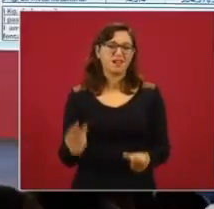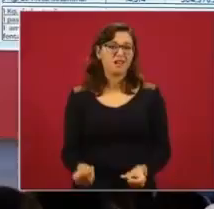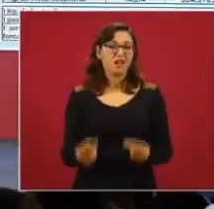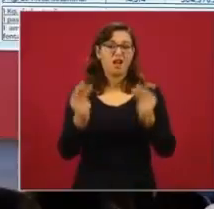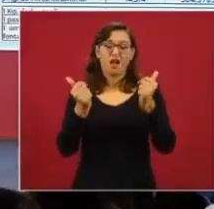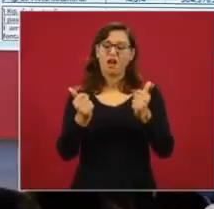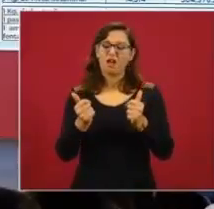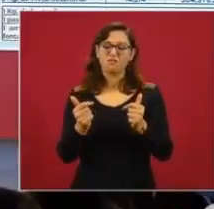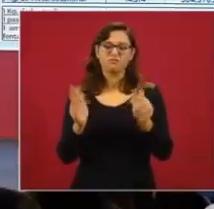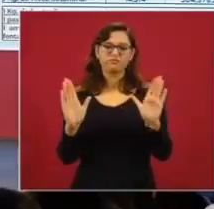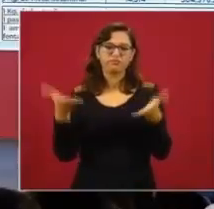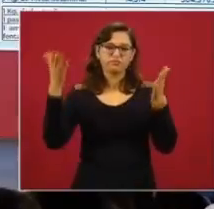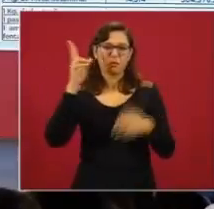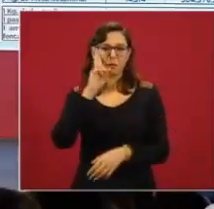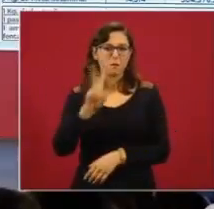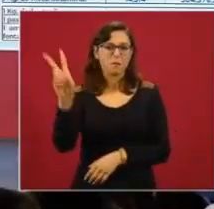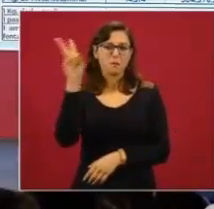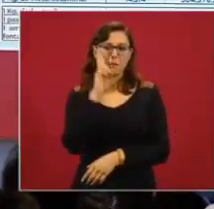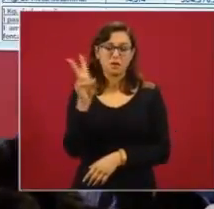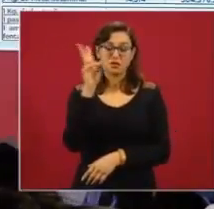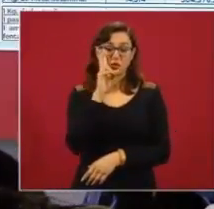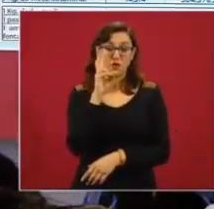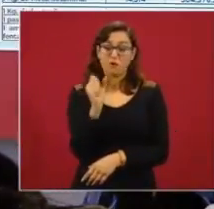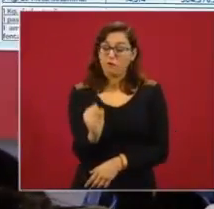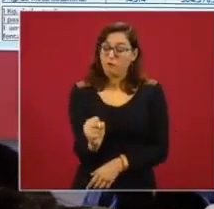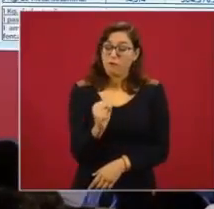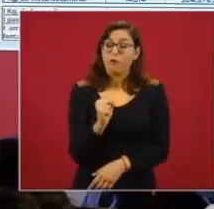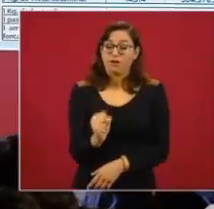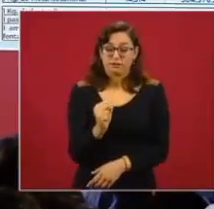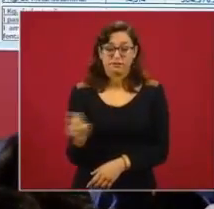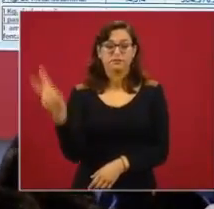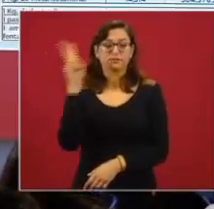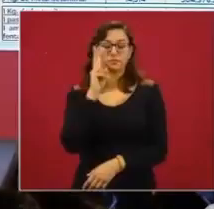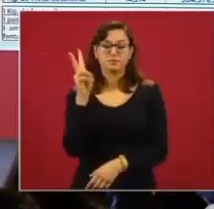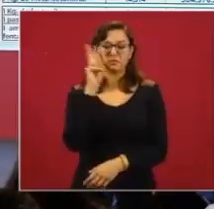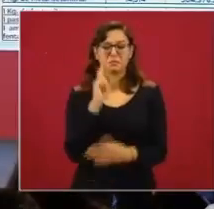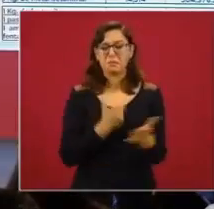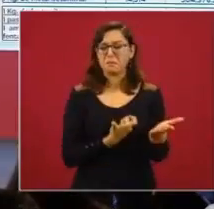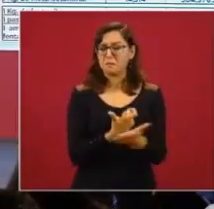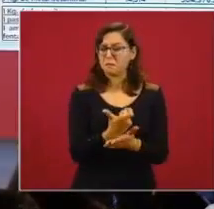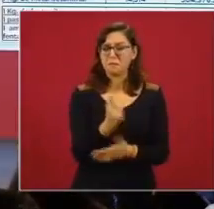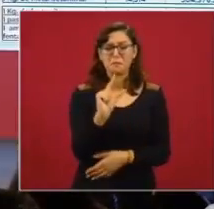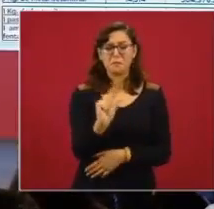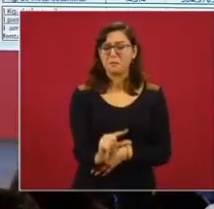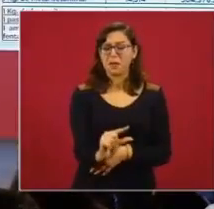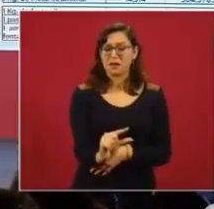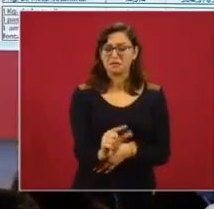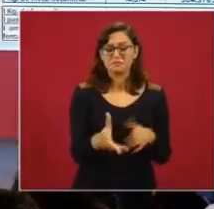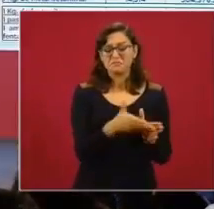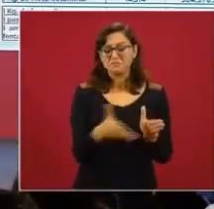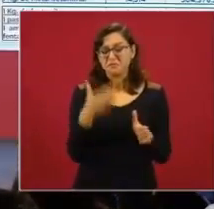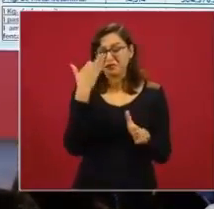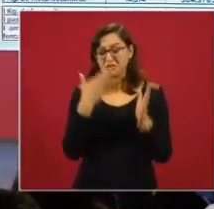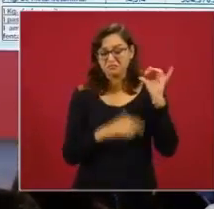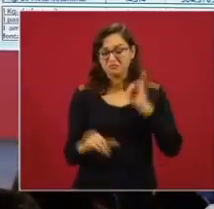potencia que tiene. Requiere de una mínima inversión, un corto tiempo para su elaboración,